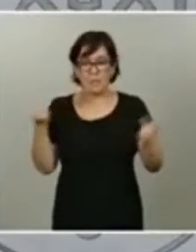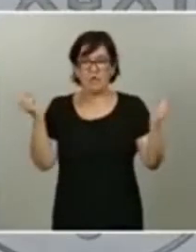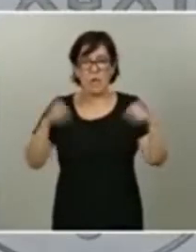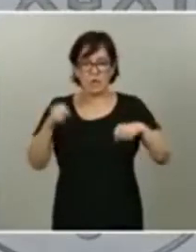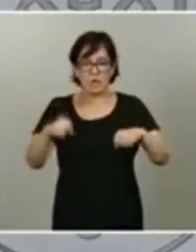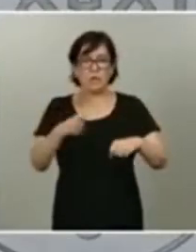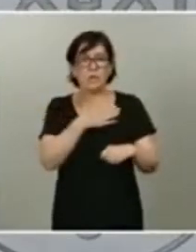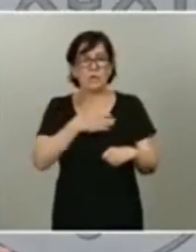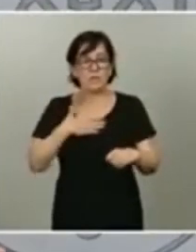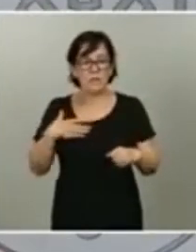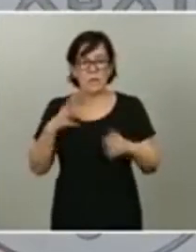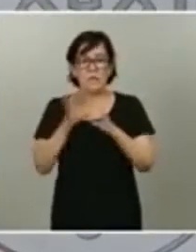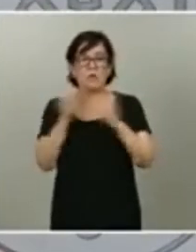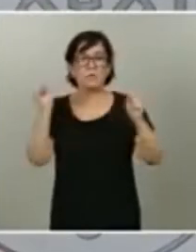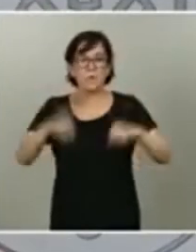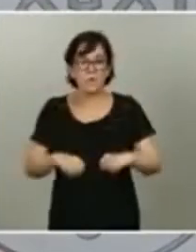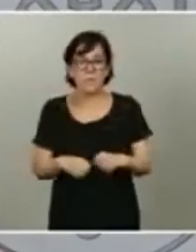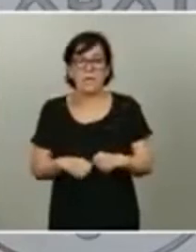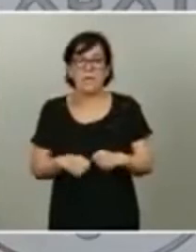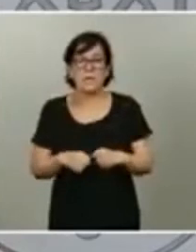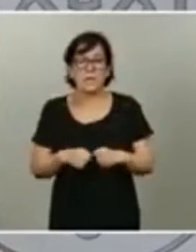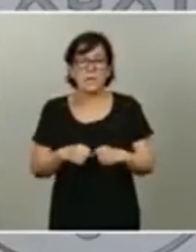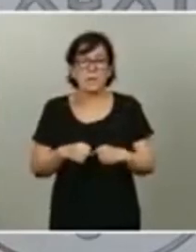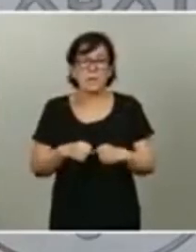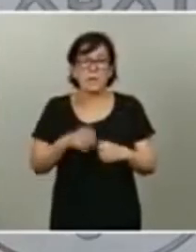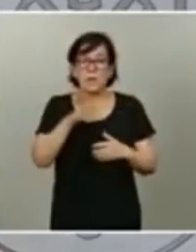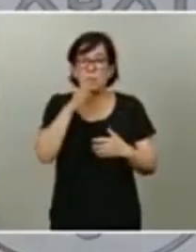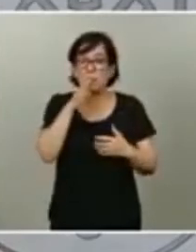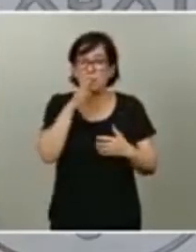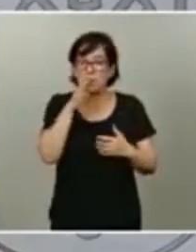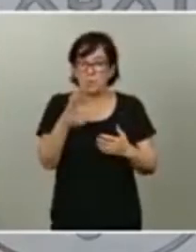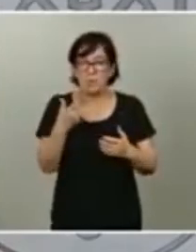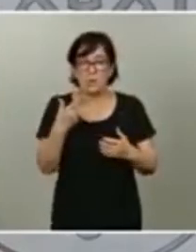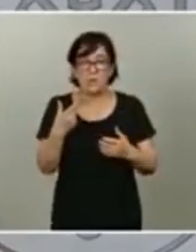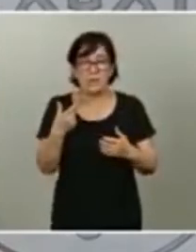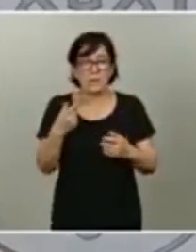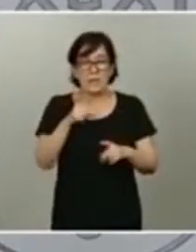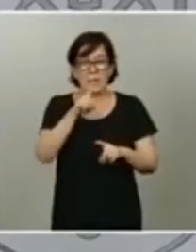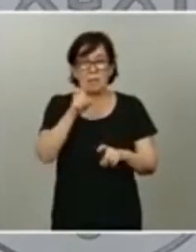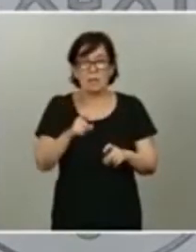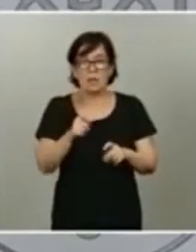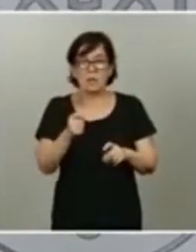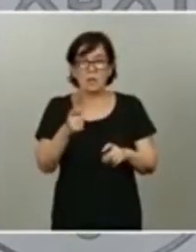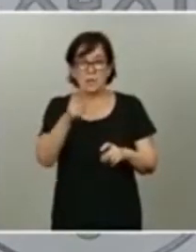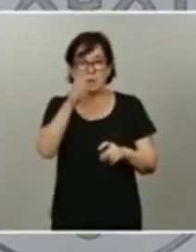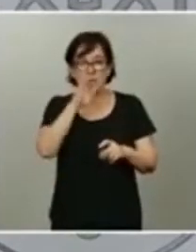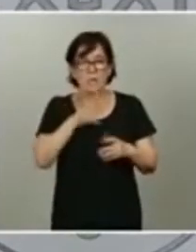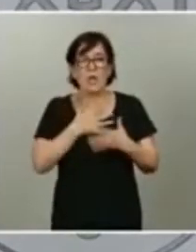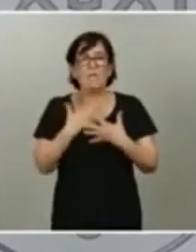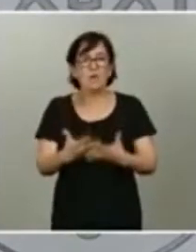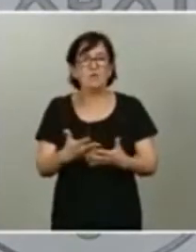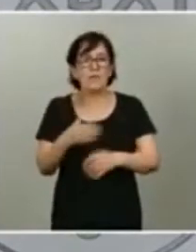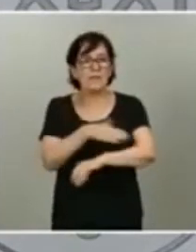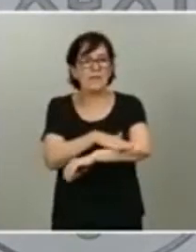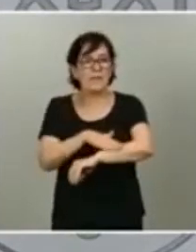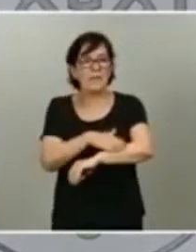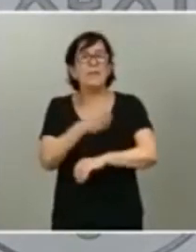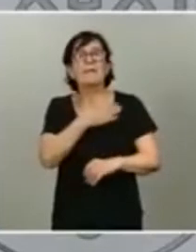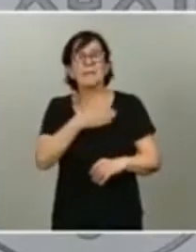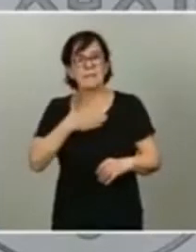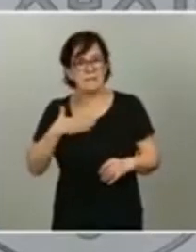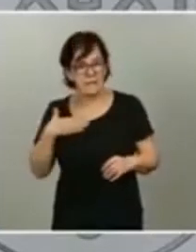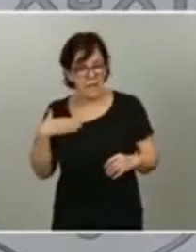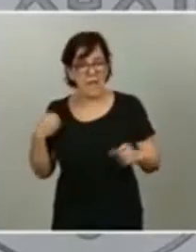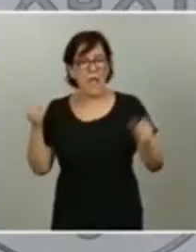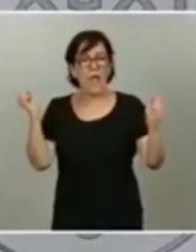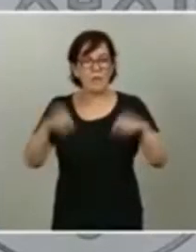queremos pactar por eso probablemente en la pregunta se esconde la voluntad del gobierno de querer llegar a ese acuerdo la